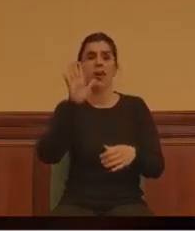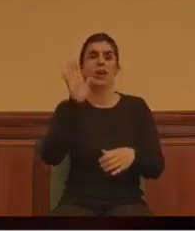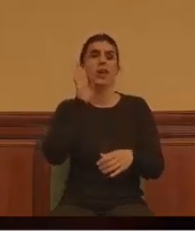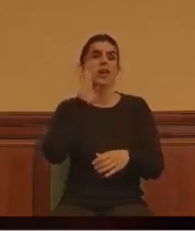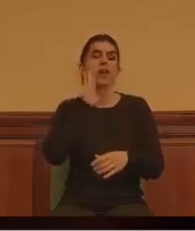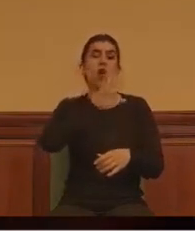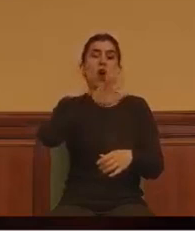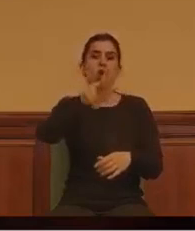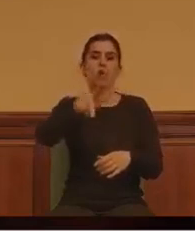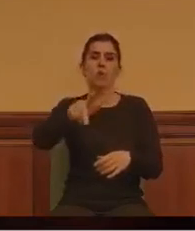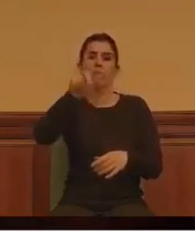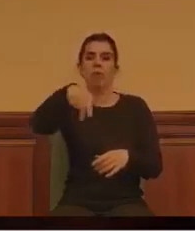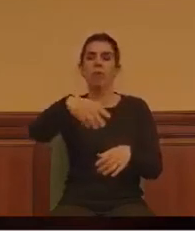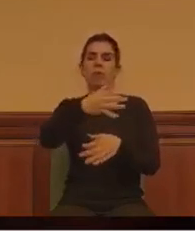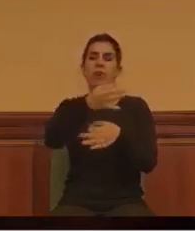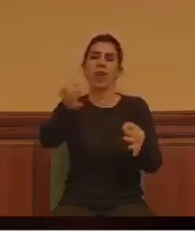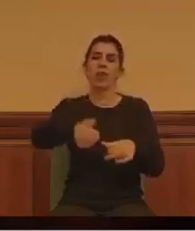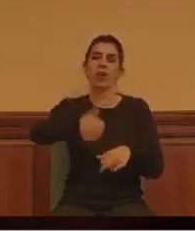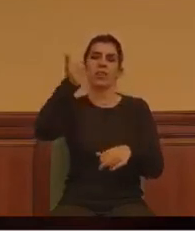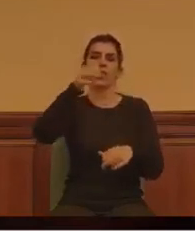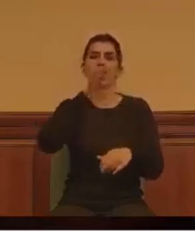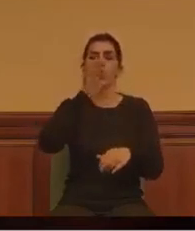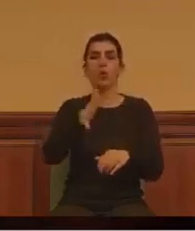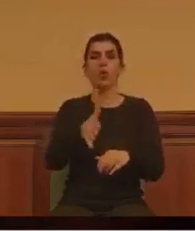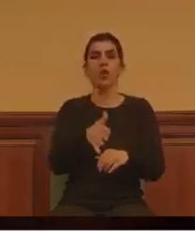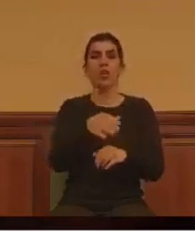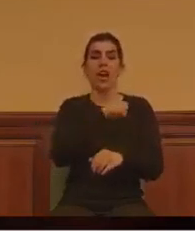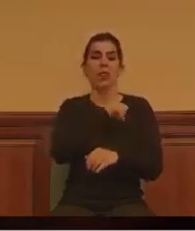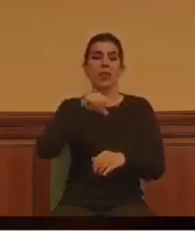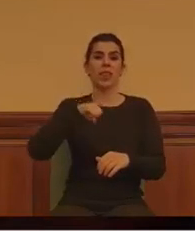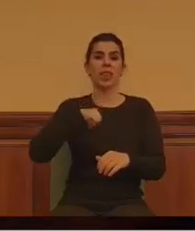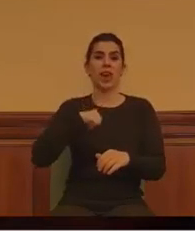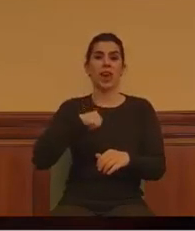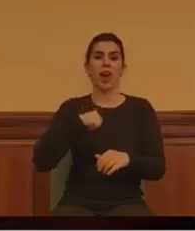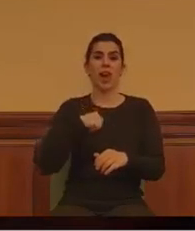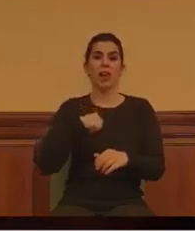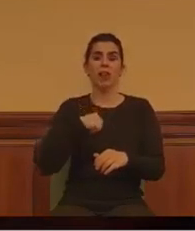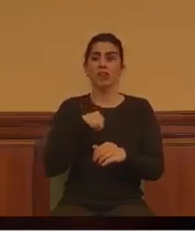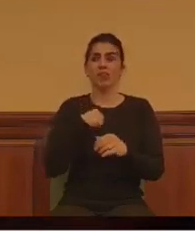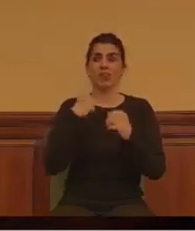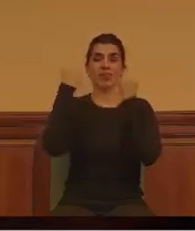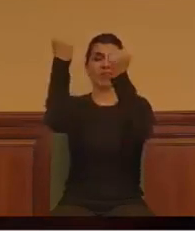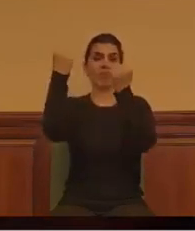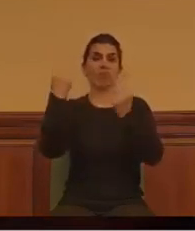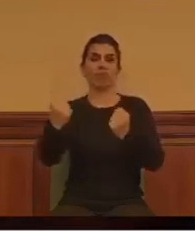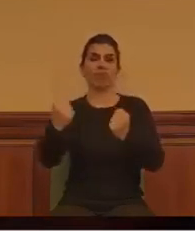más eficaz, dada la independencia del organismo respecto a gobiernos y administraciones.